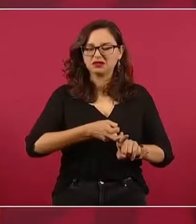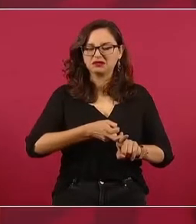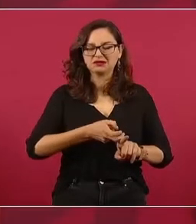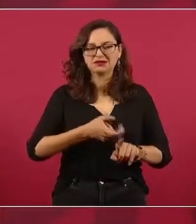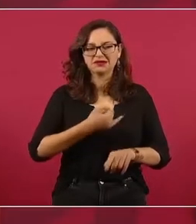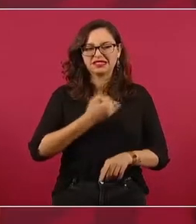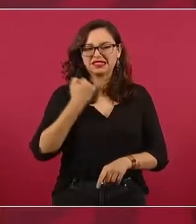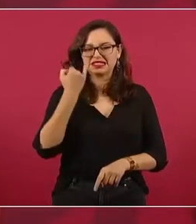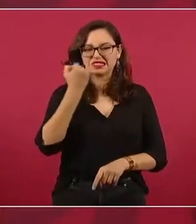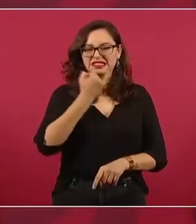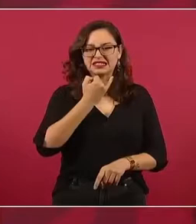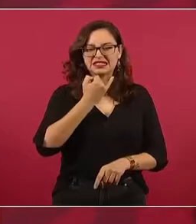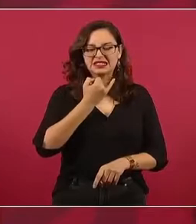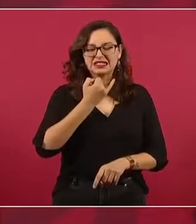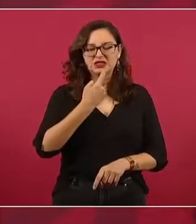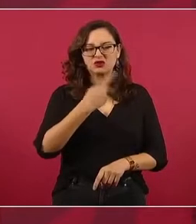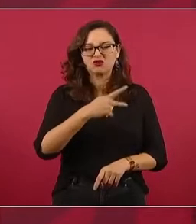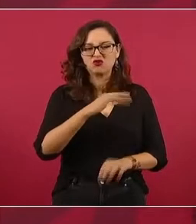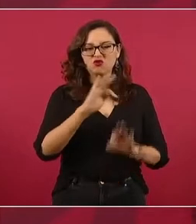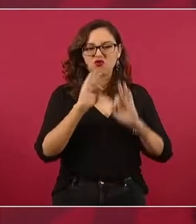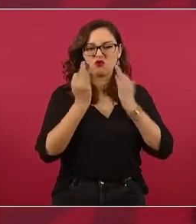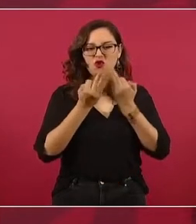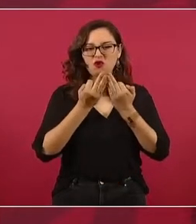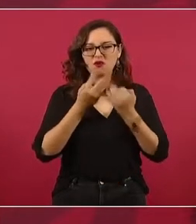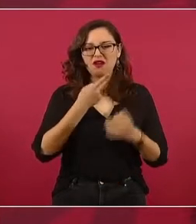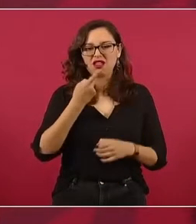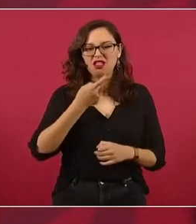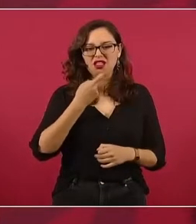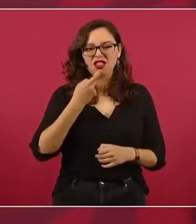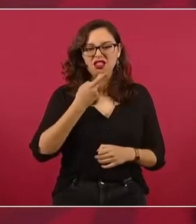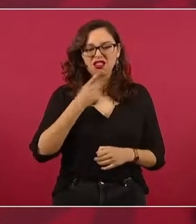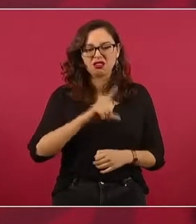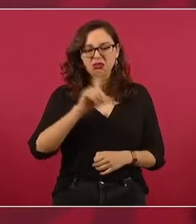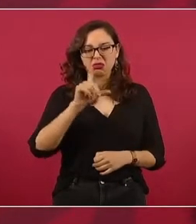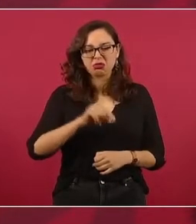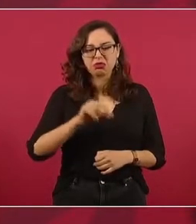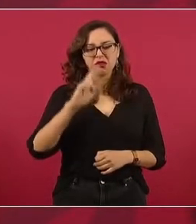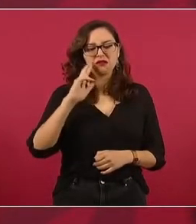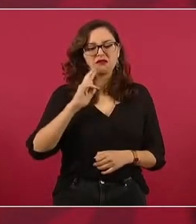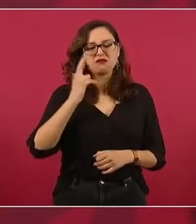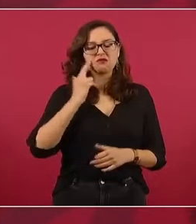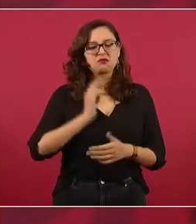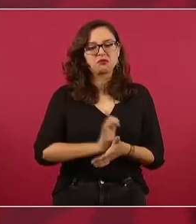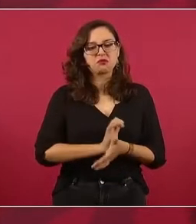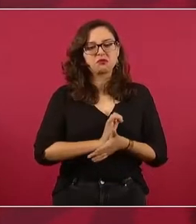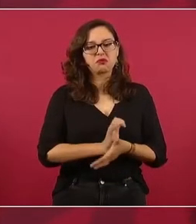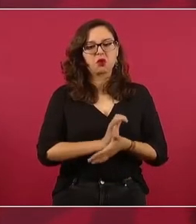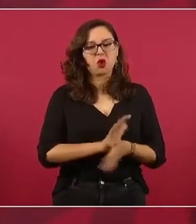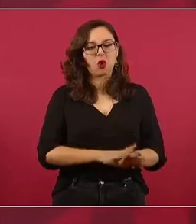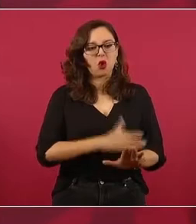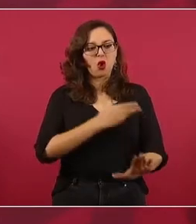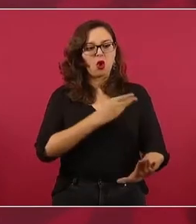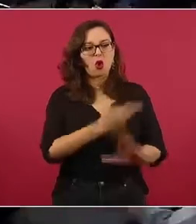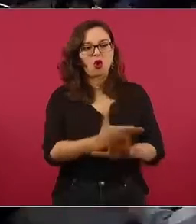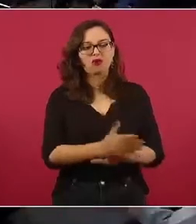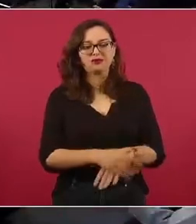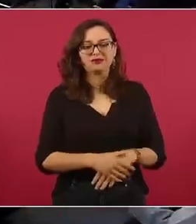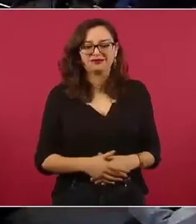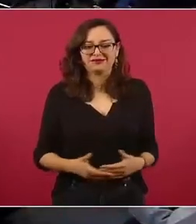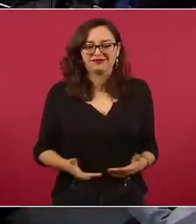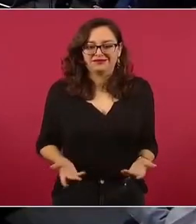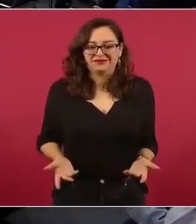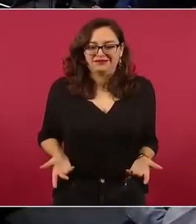lenguaje vulgar y racista. Y estamos hablando de un